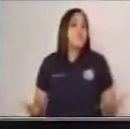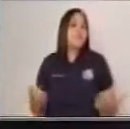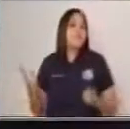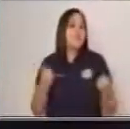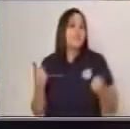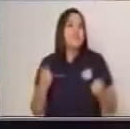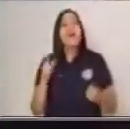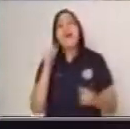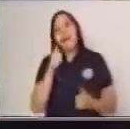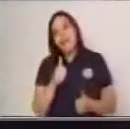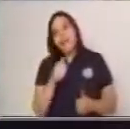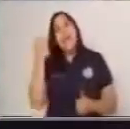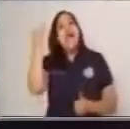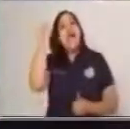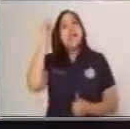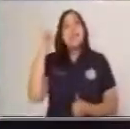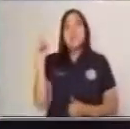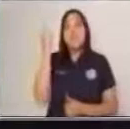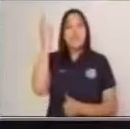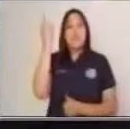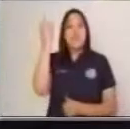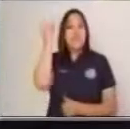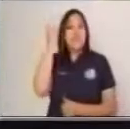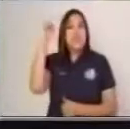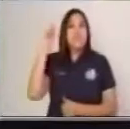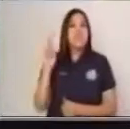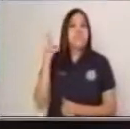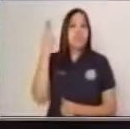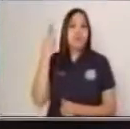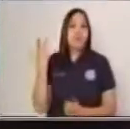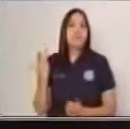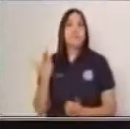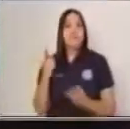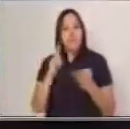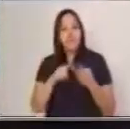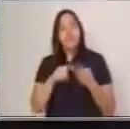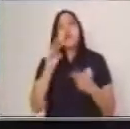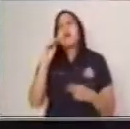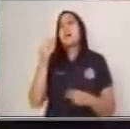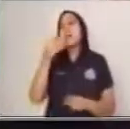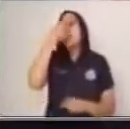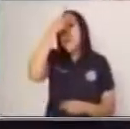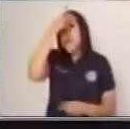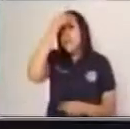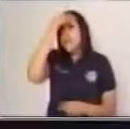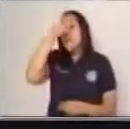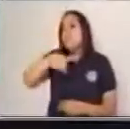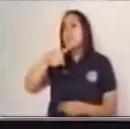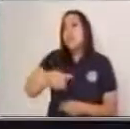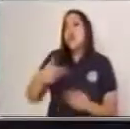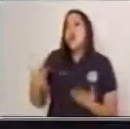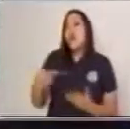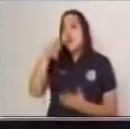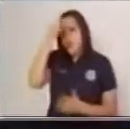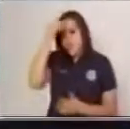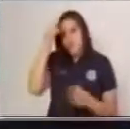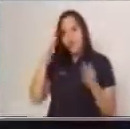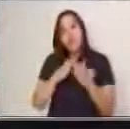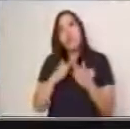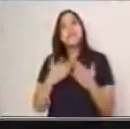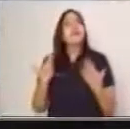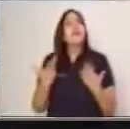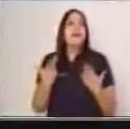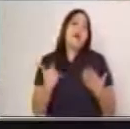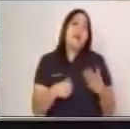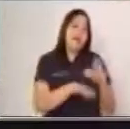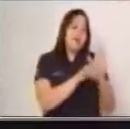Ideas principales e ideas secundarias. ¿Qué aprendiste en el programa de Aprendo en Casa? La identificación